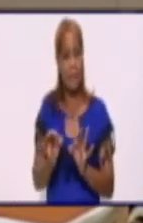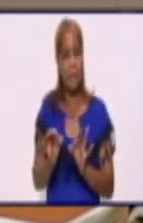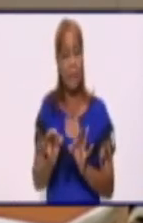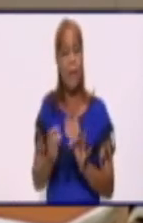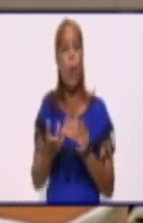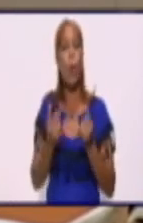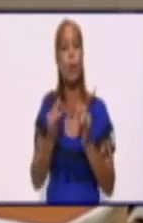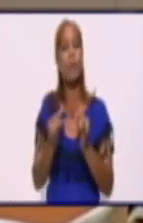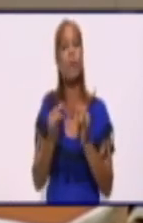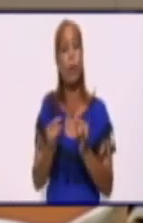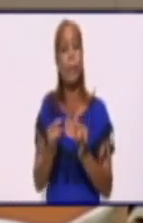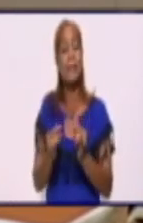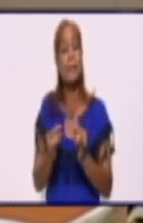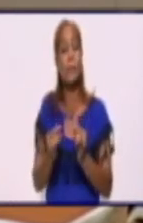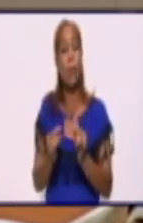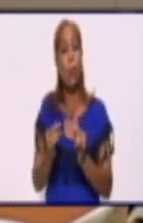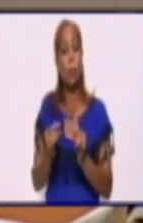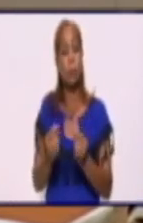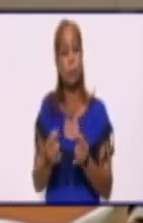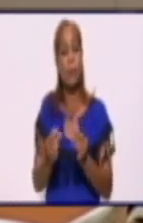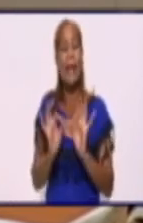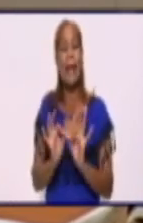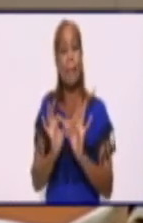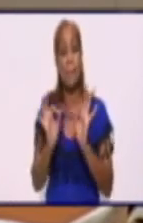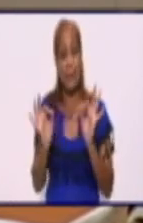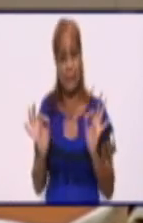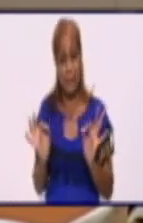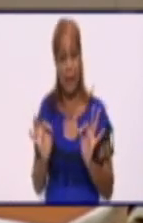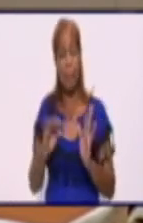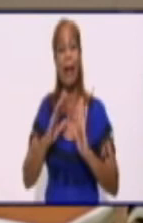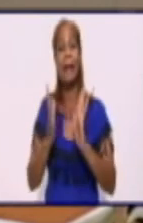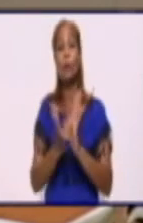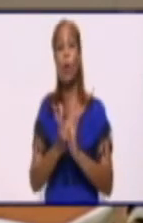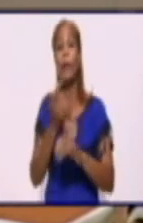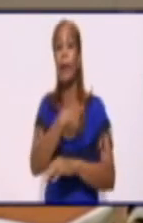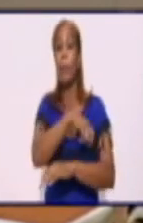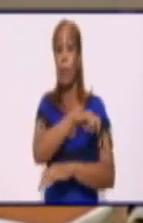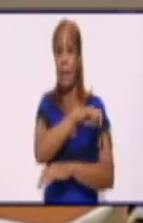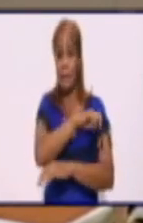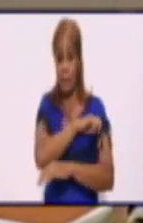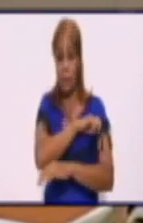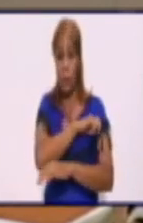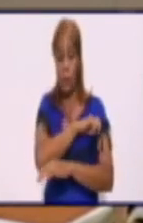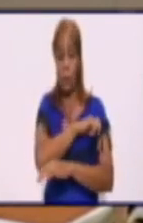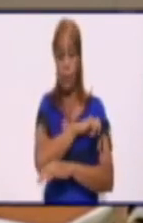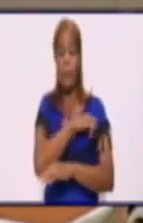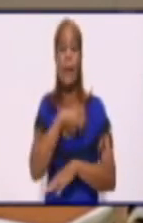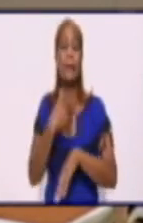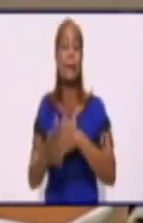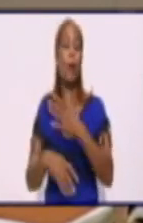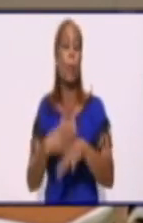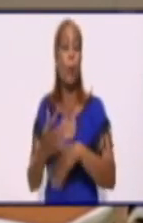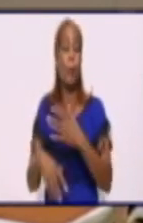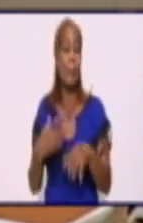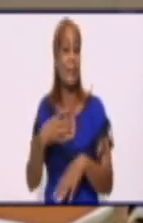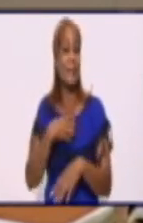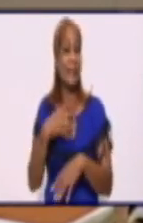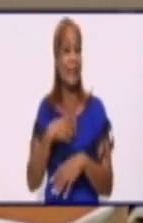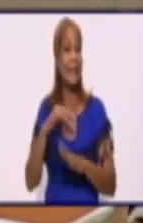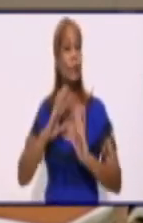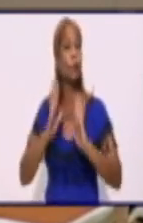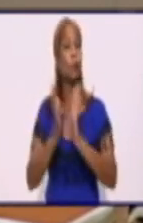a los amigos televidentes, los gramenses, en general sobre la situación del SEM que propició eso ayer y las perspectivas